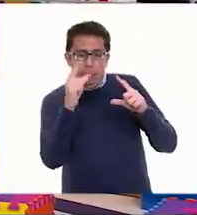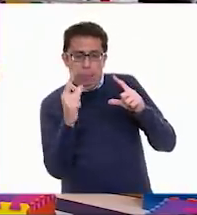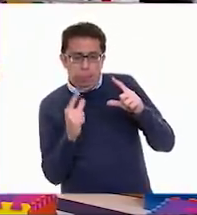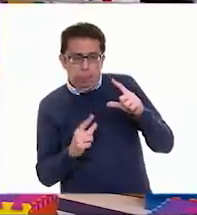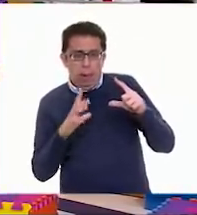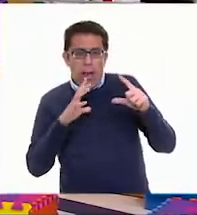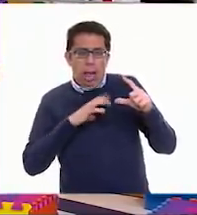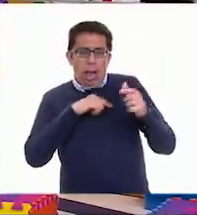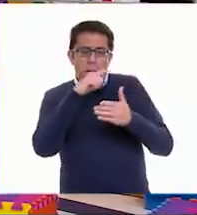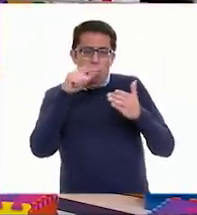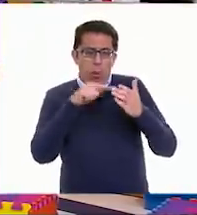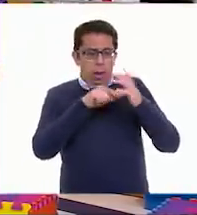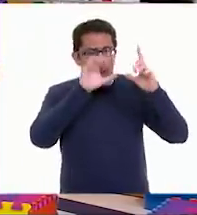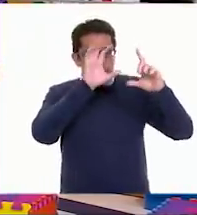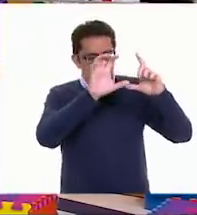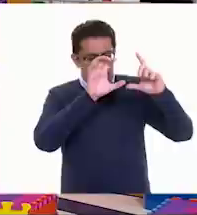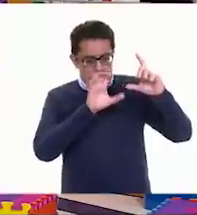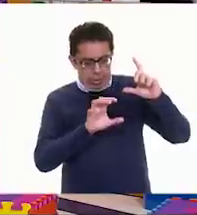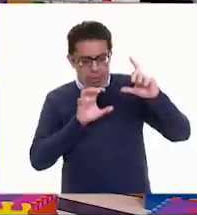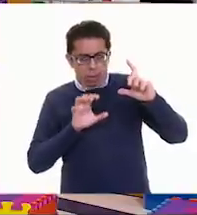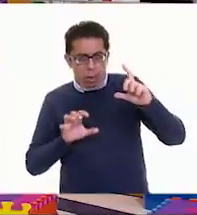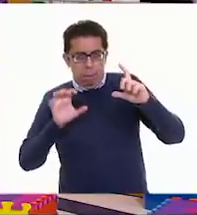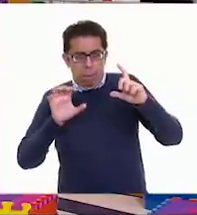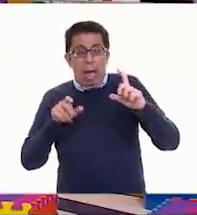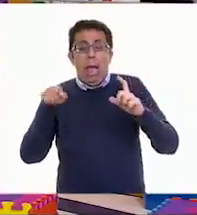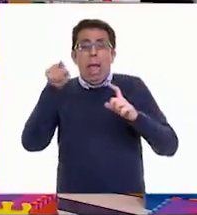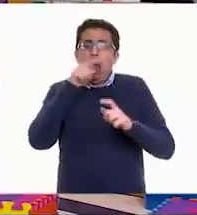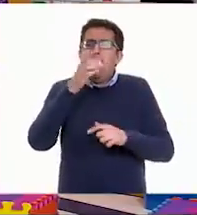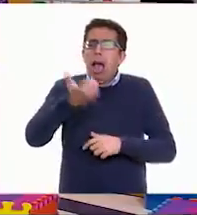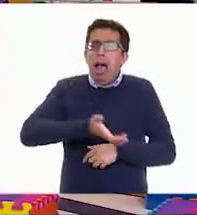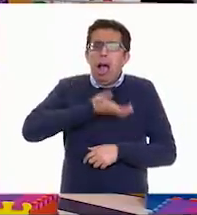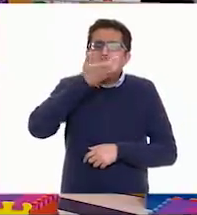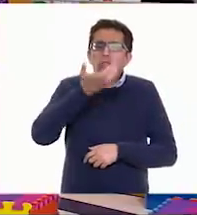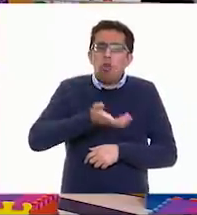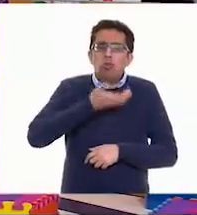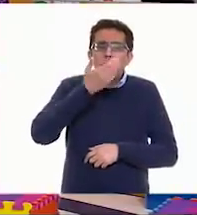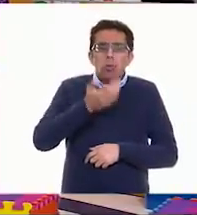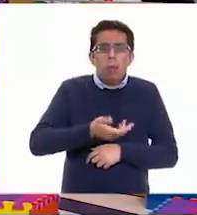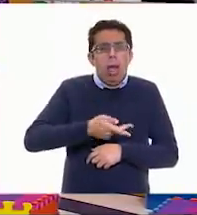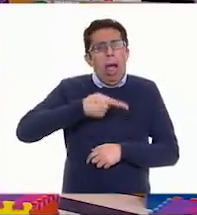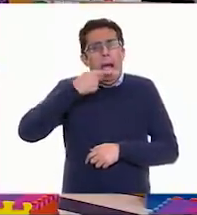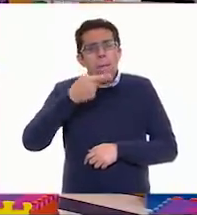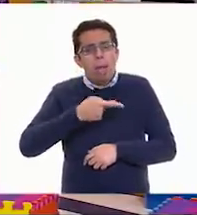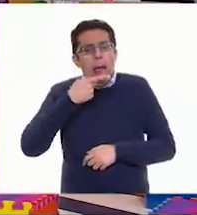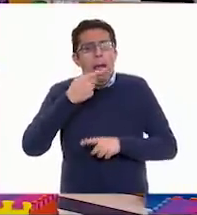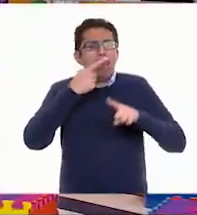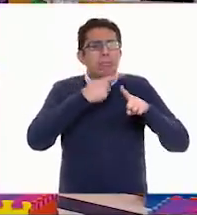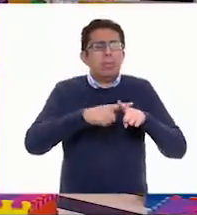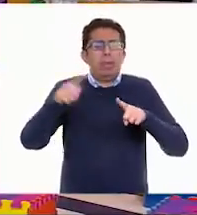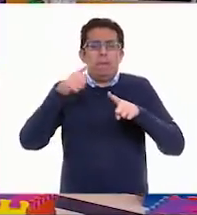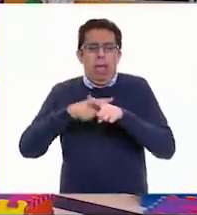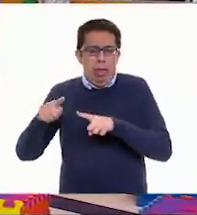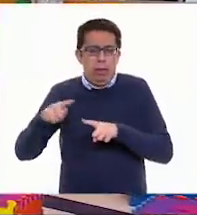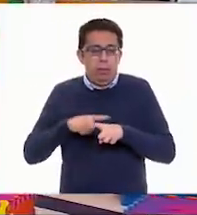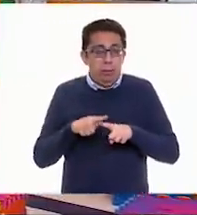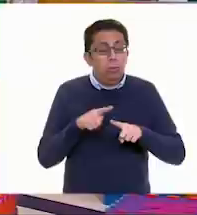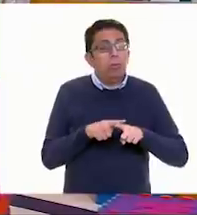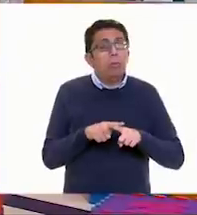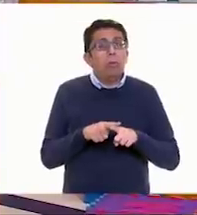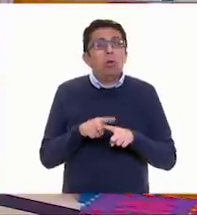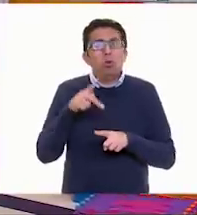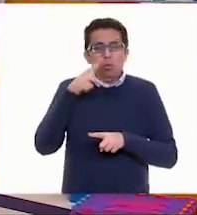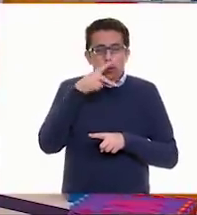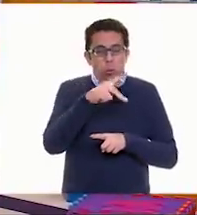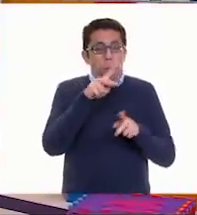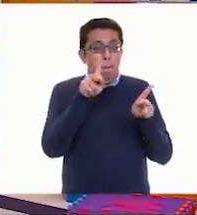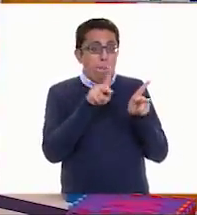regiones donde se hablan de diferentes formas. Hay una gran diversidad. Y entonces tu primo